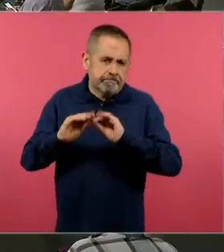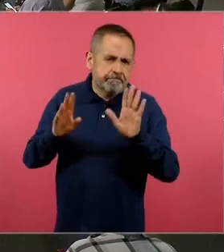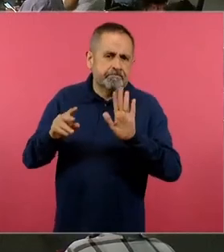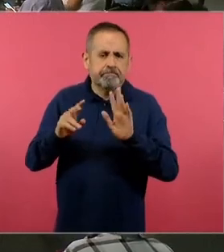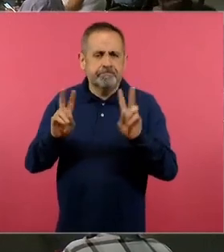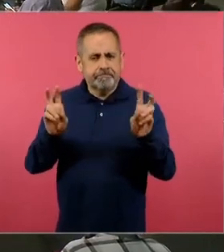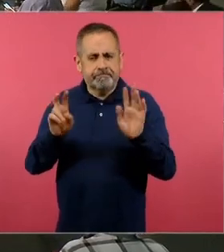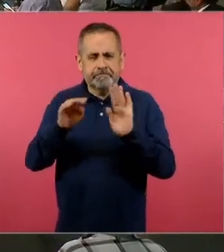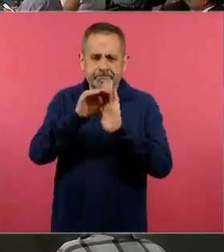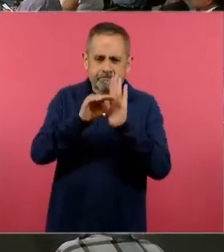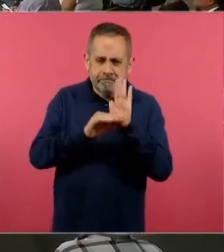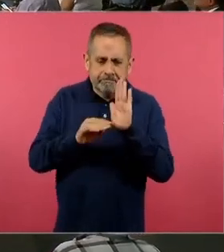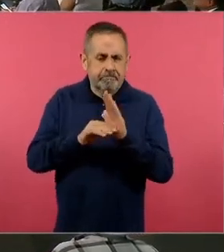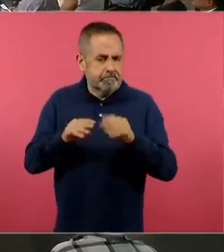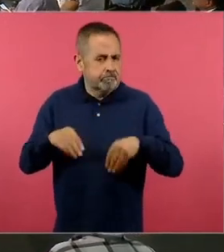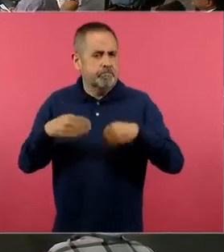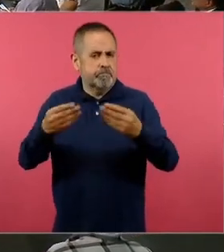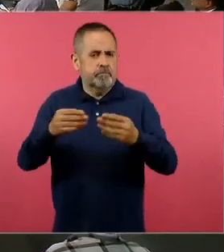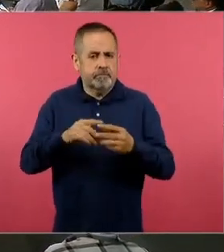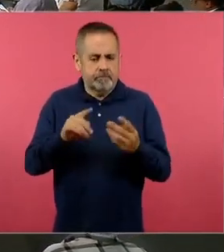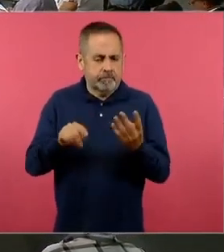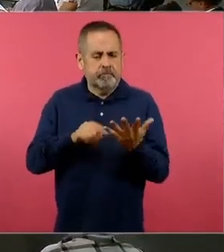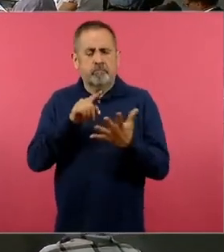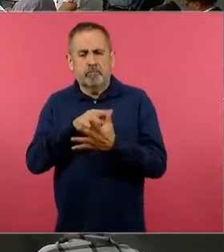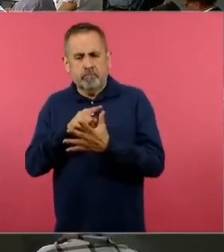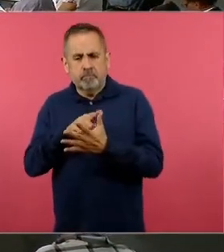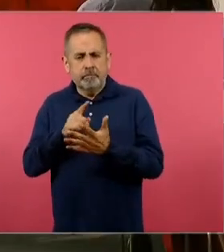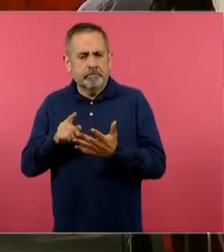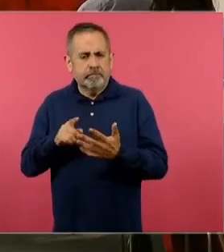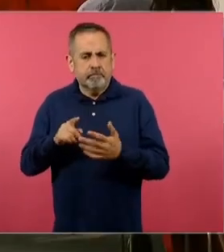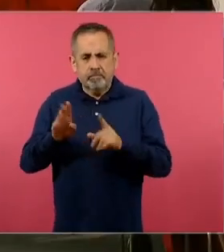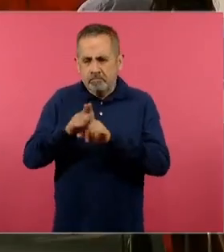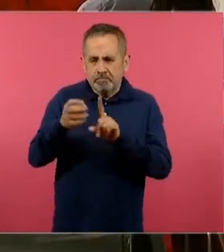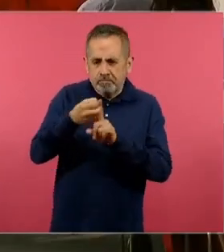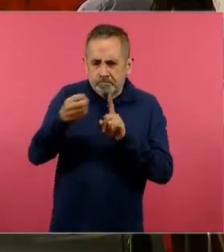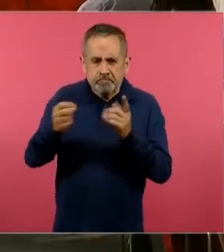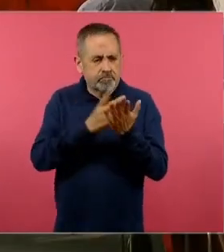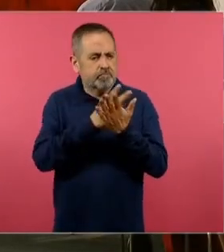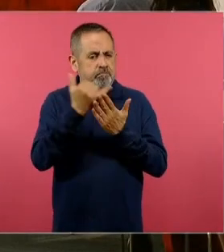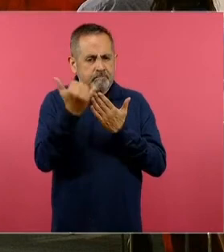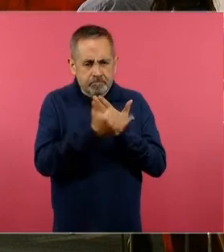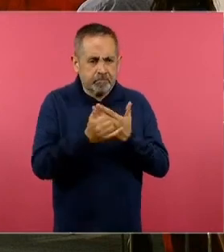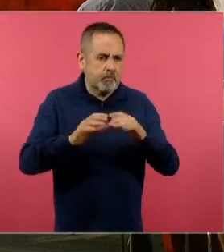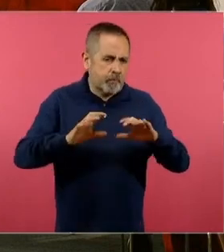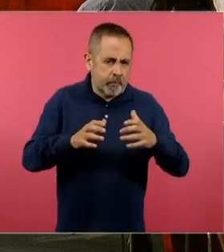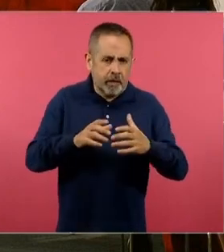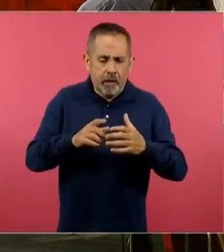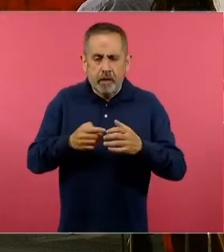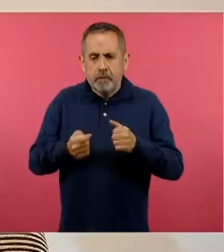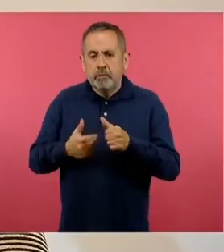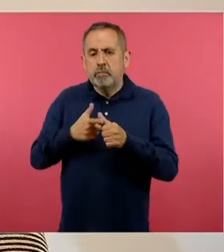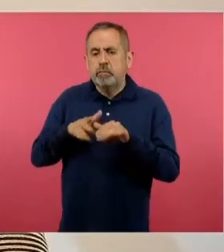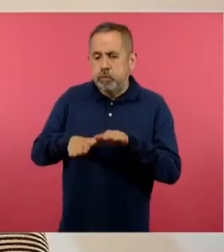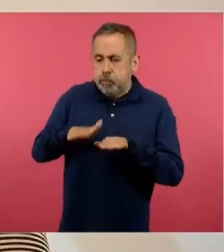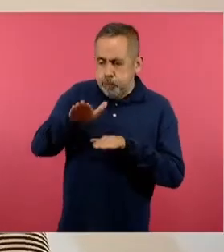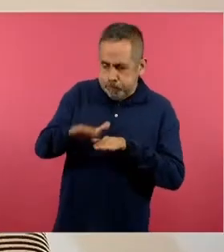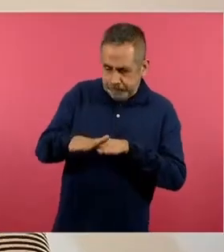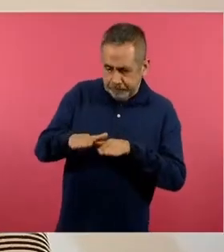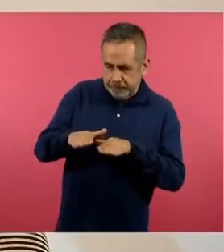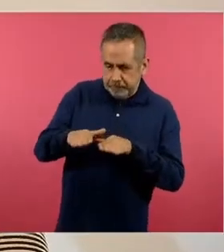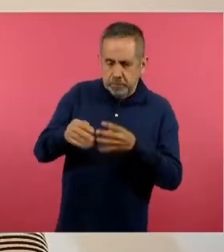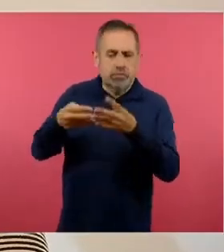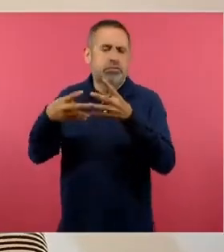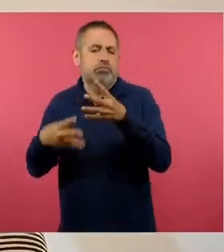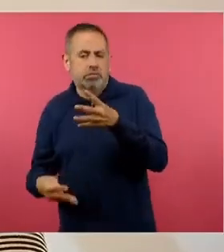estos tres libros que al igual que en los otros grados organizan proyectos de aula como la primera escala o primer escenario,